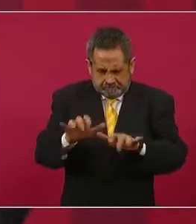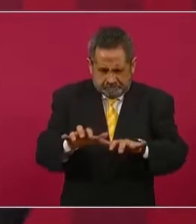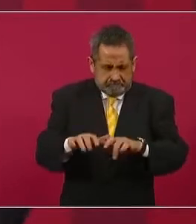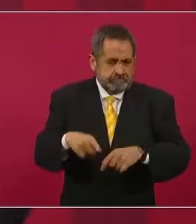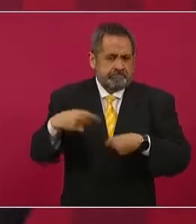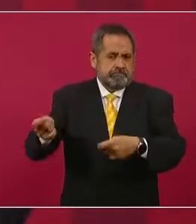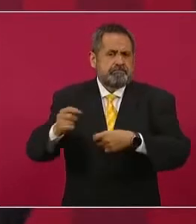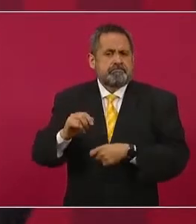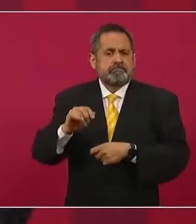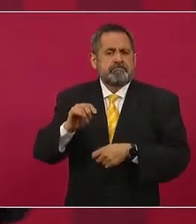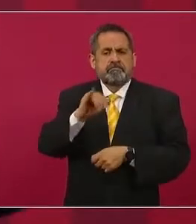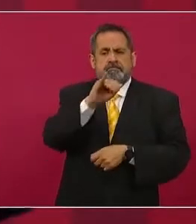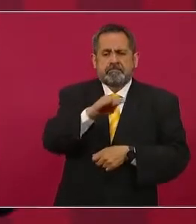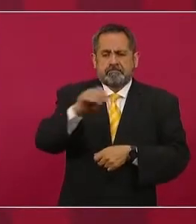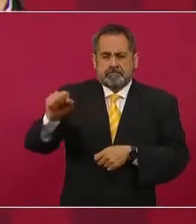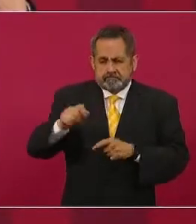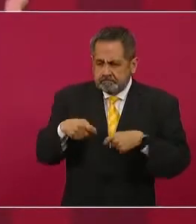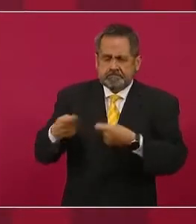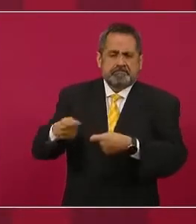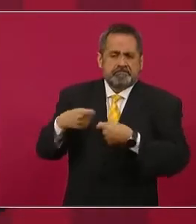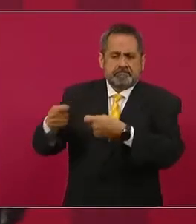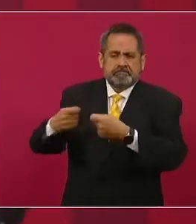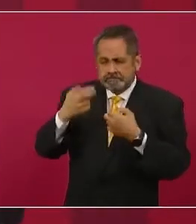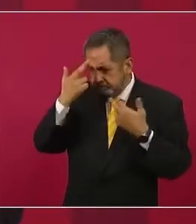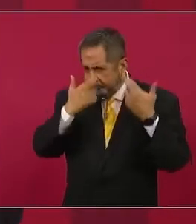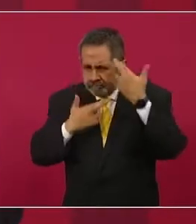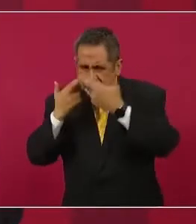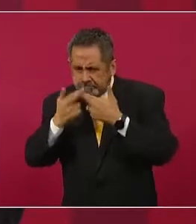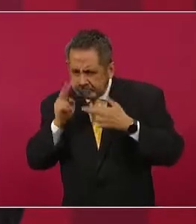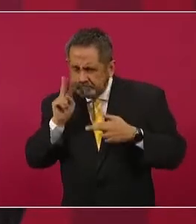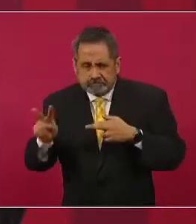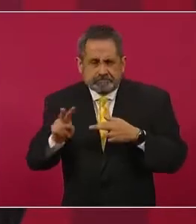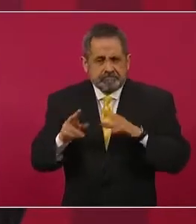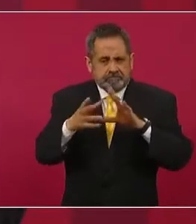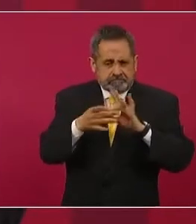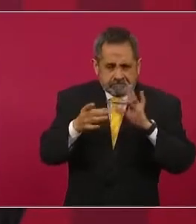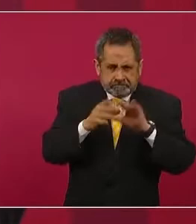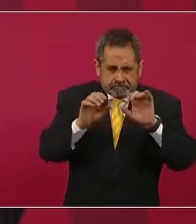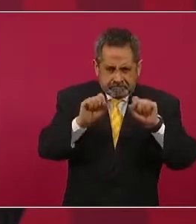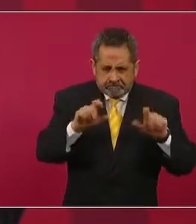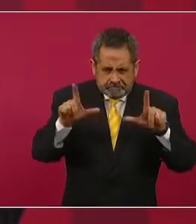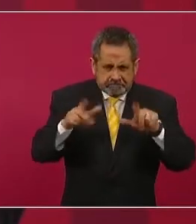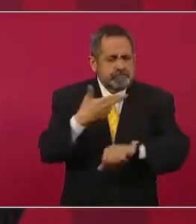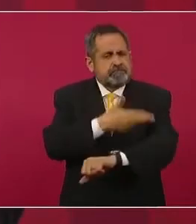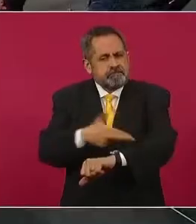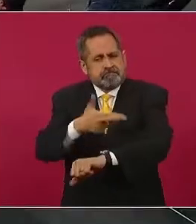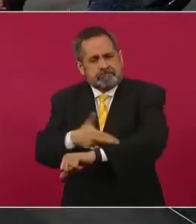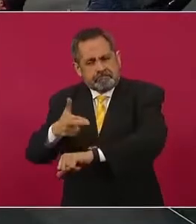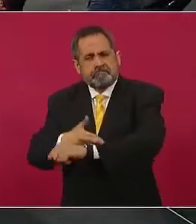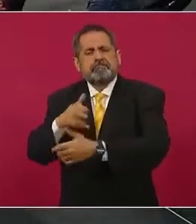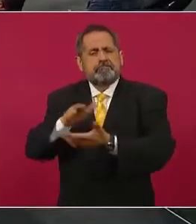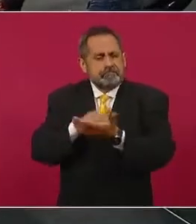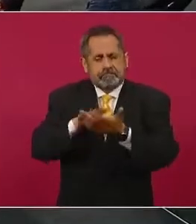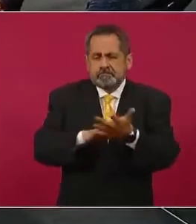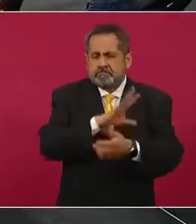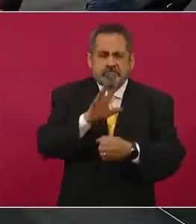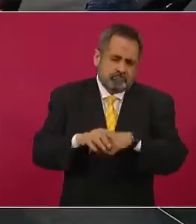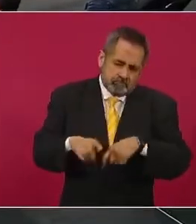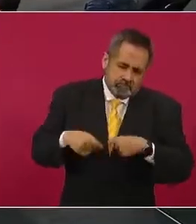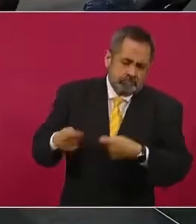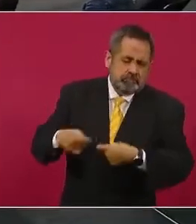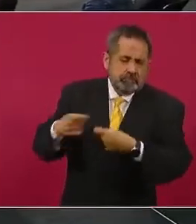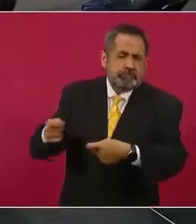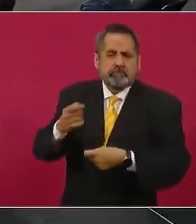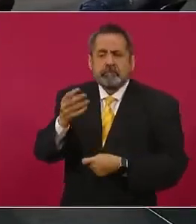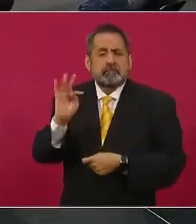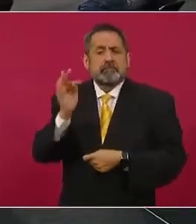Instituto Mexicano del Seguro Social revisa y actualiza la tramitología requerida para que incluso